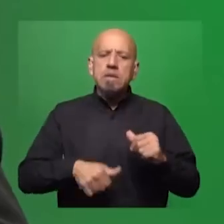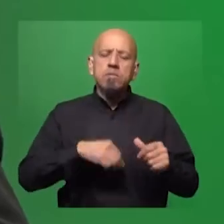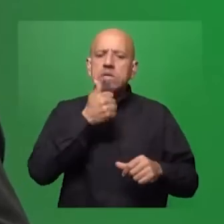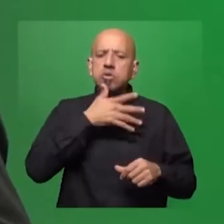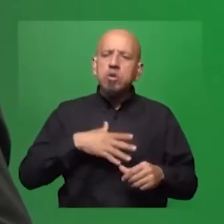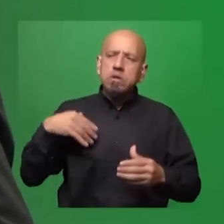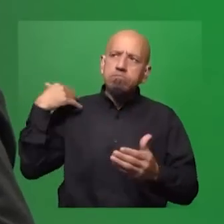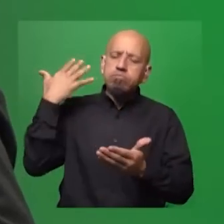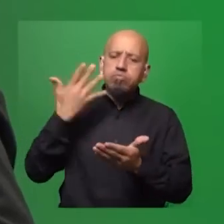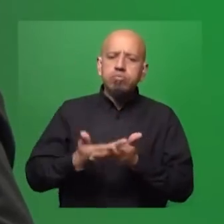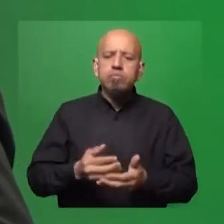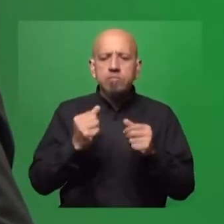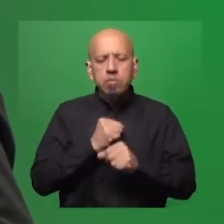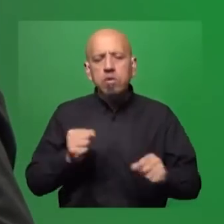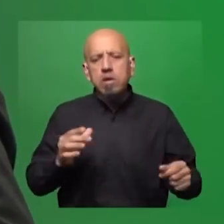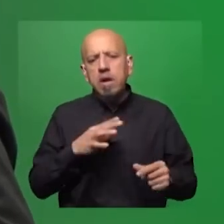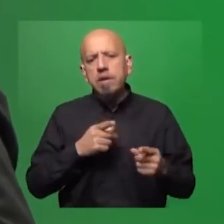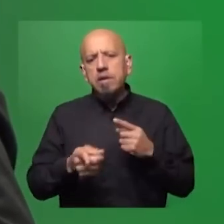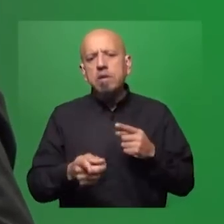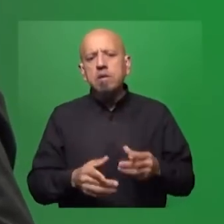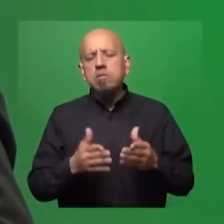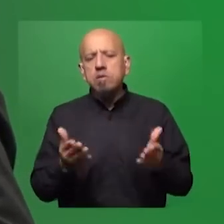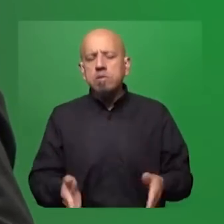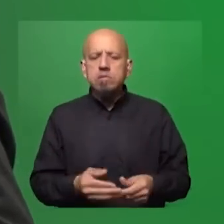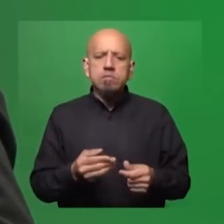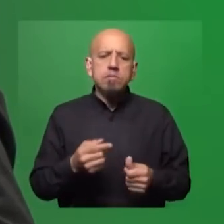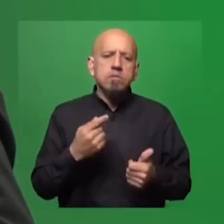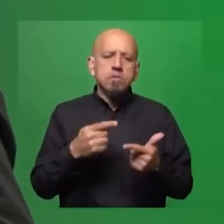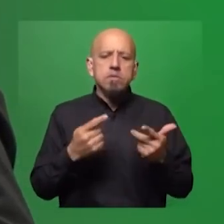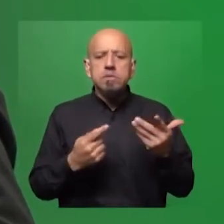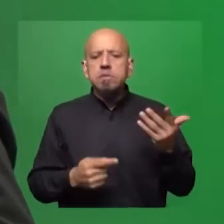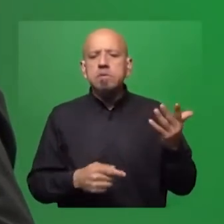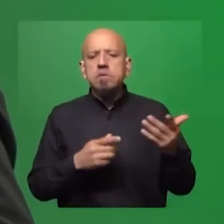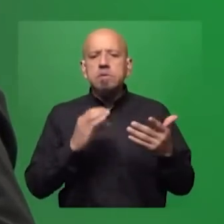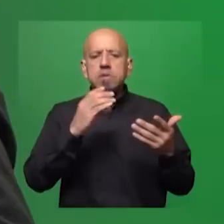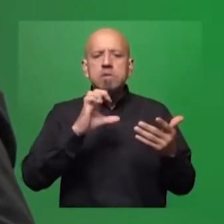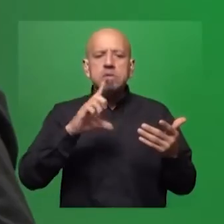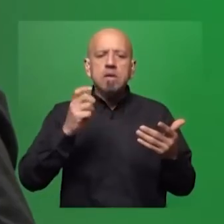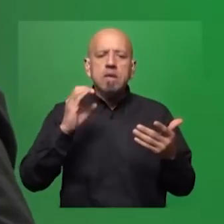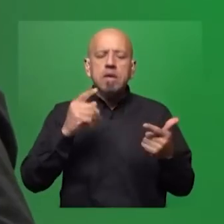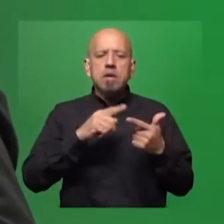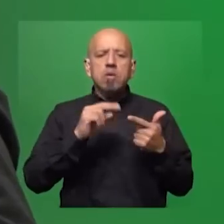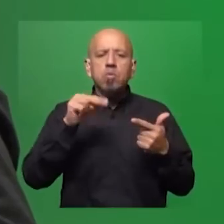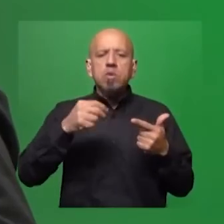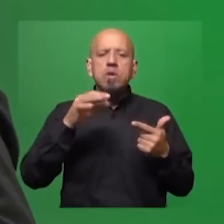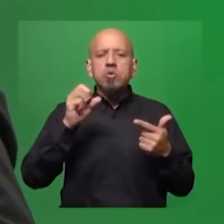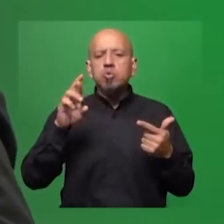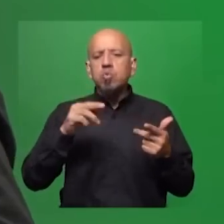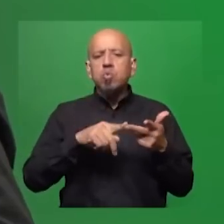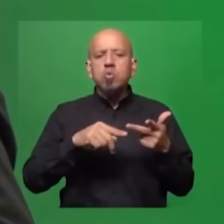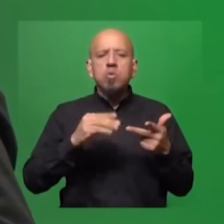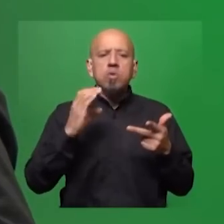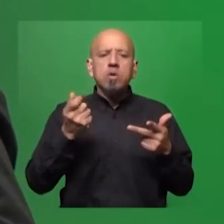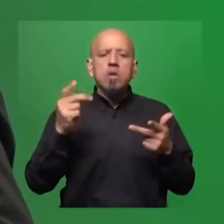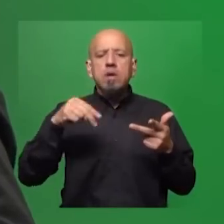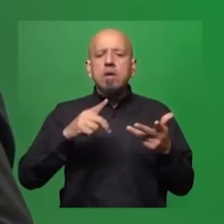larga de intentos. Hay por ahí ya una colección de títulos, ¿no? CELAC, UNASUR, PROSUR, MERCOSUR, CAN,